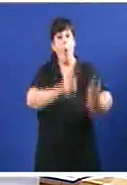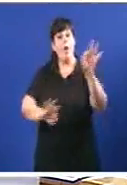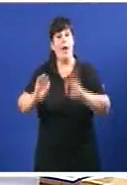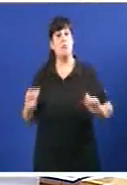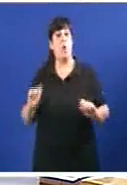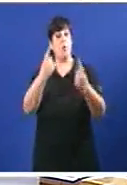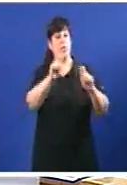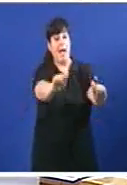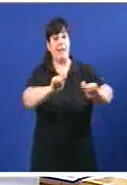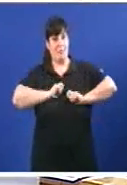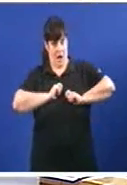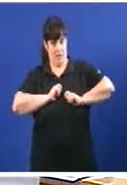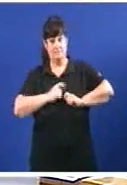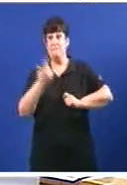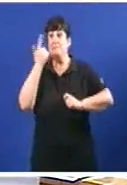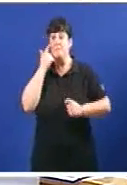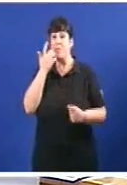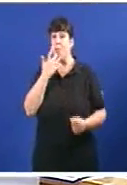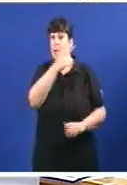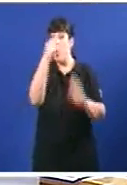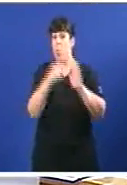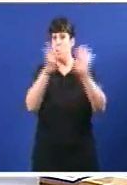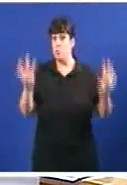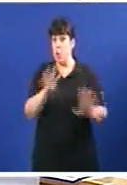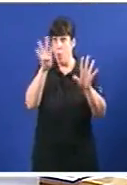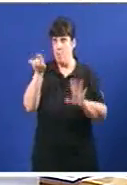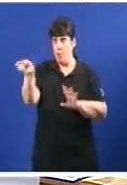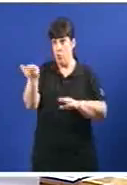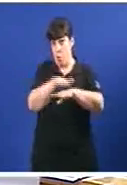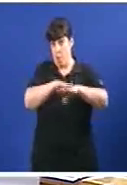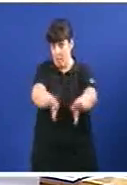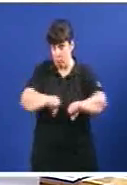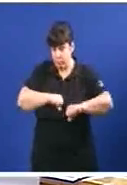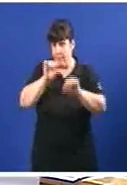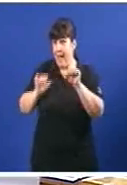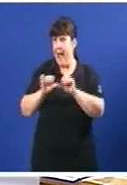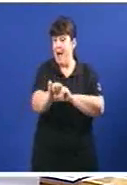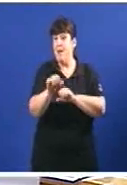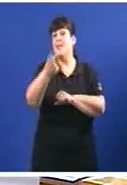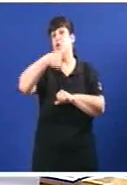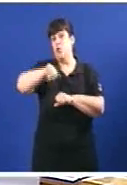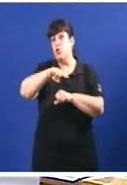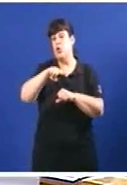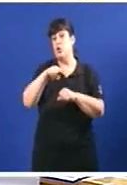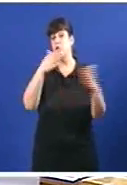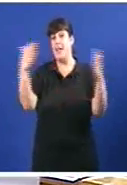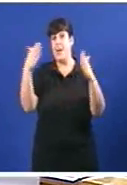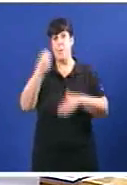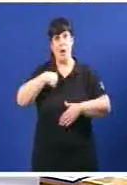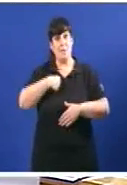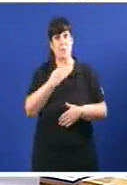fíxese, cando vostede chegou a Galicia no 2009, tiñamos a cotizantes a Seguridade Social 1.046